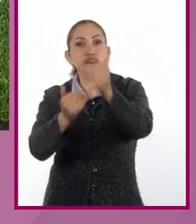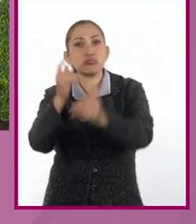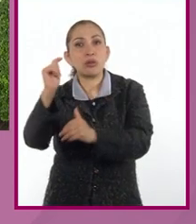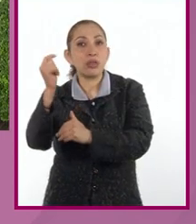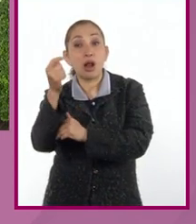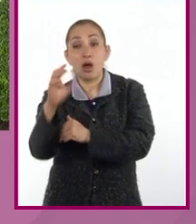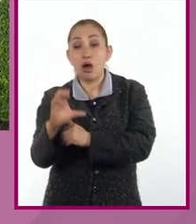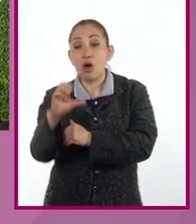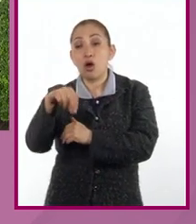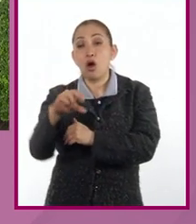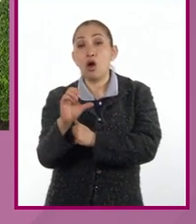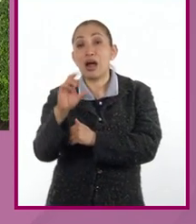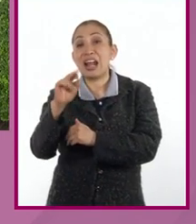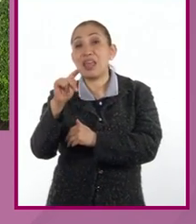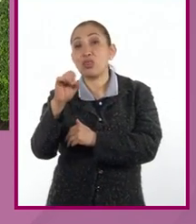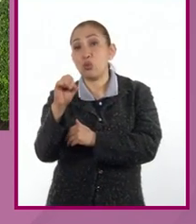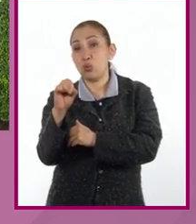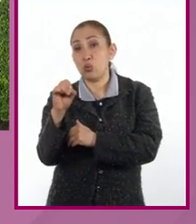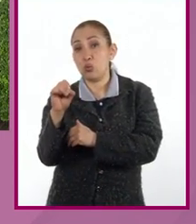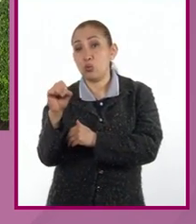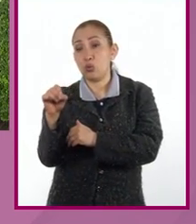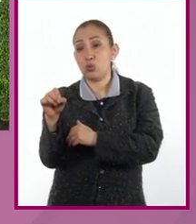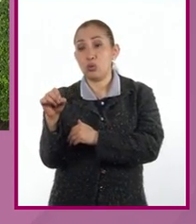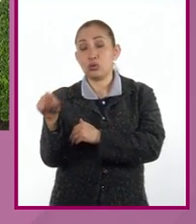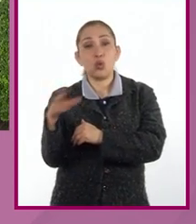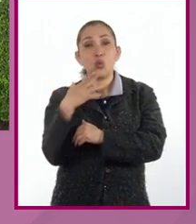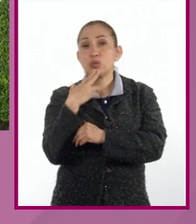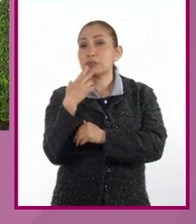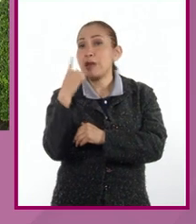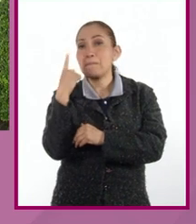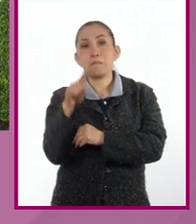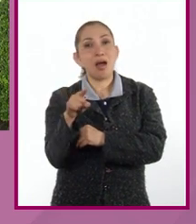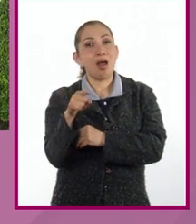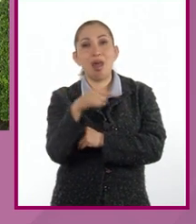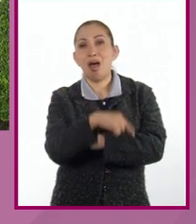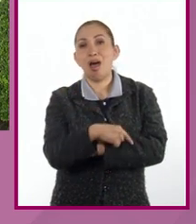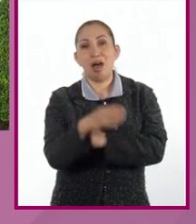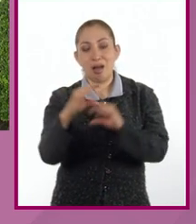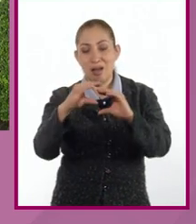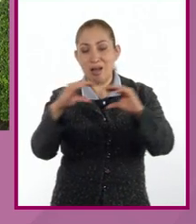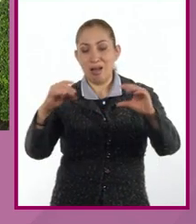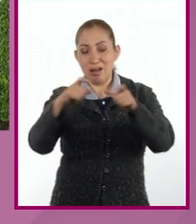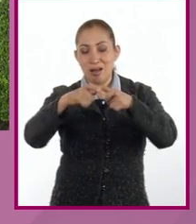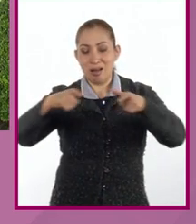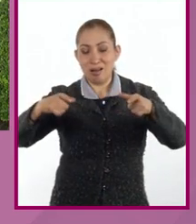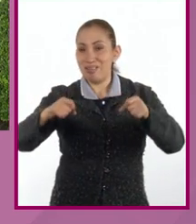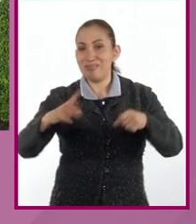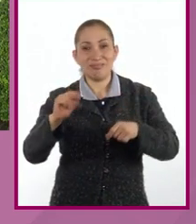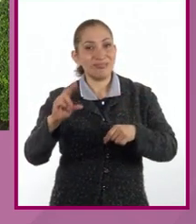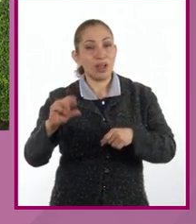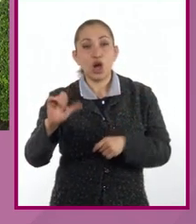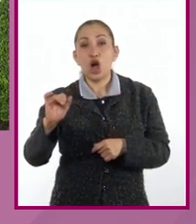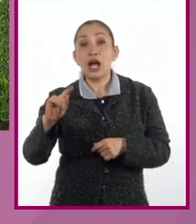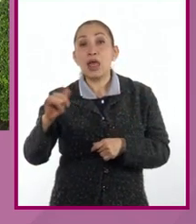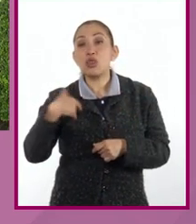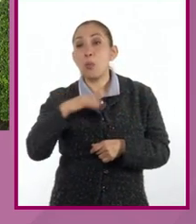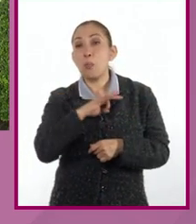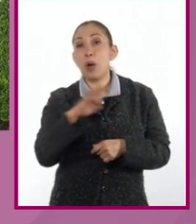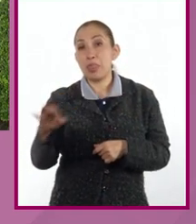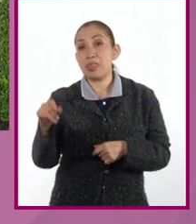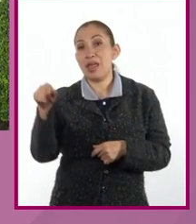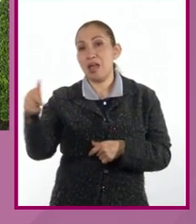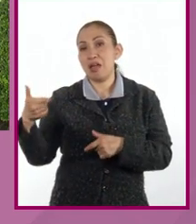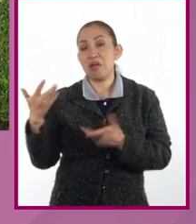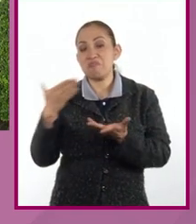El concreto, de hecho, no se utiliza para hacer bloques como tal, el concreto tiene la virtud y la